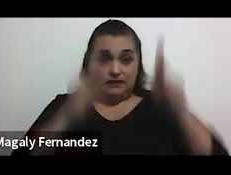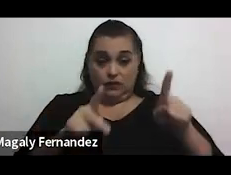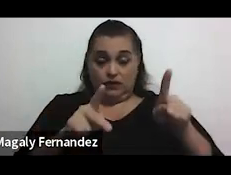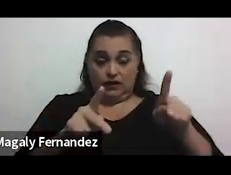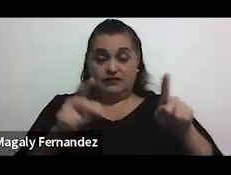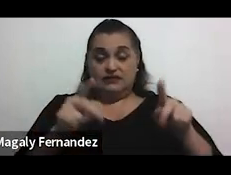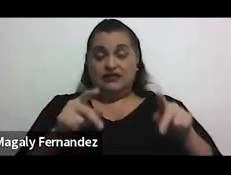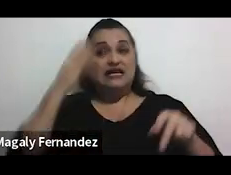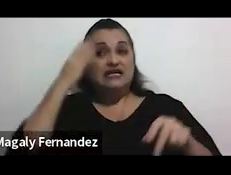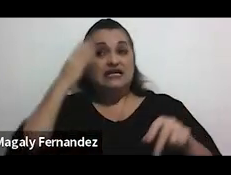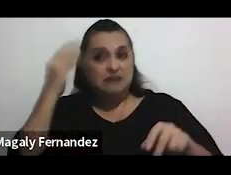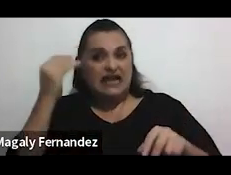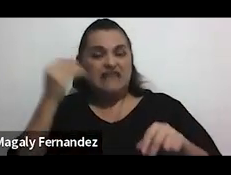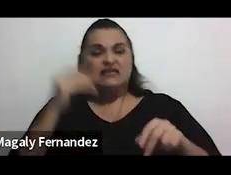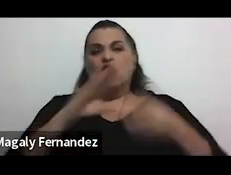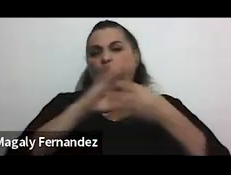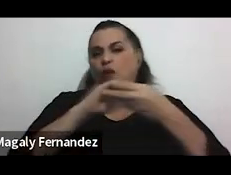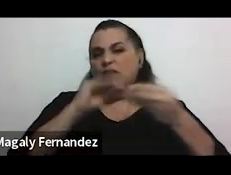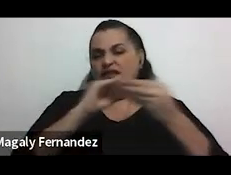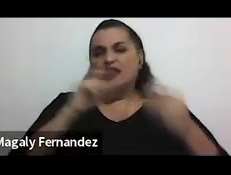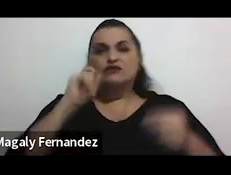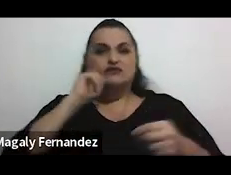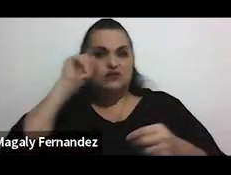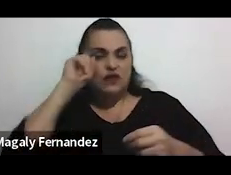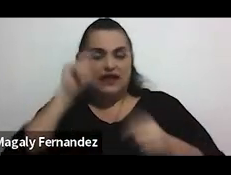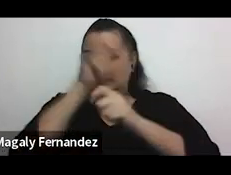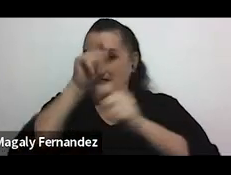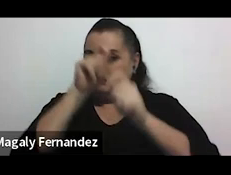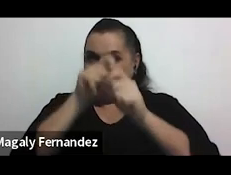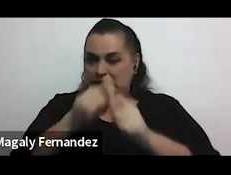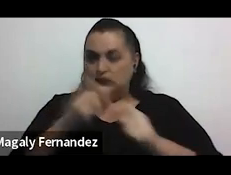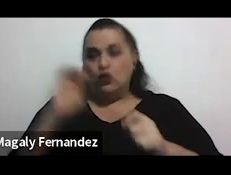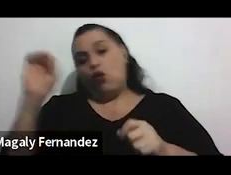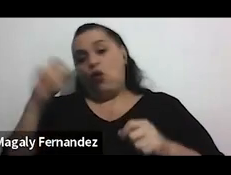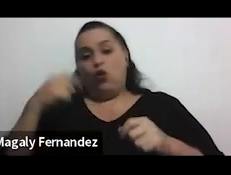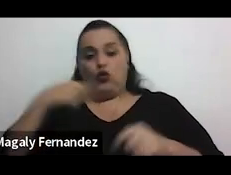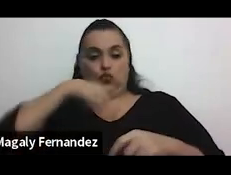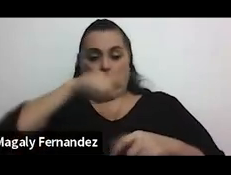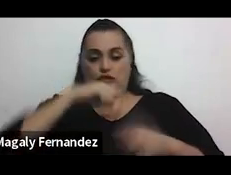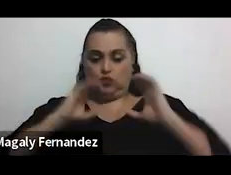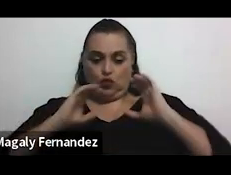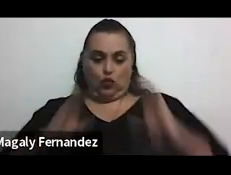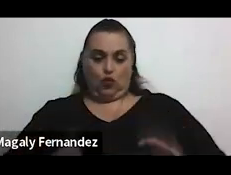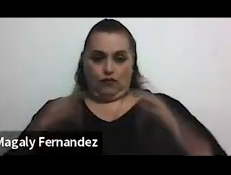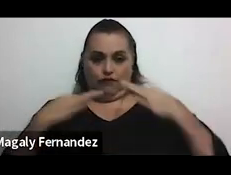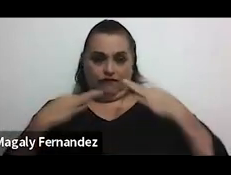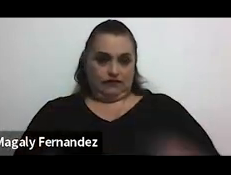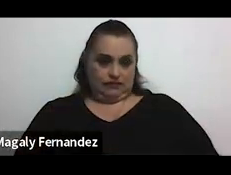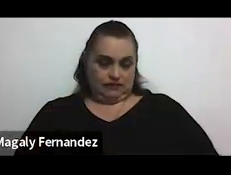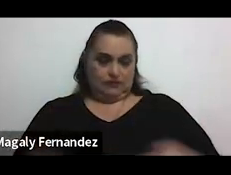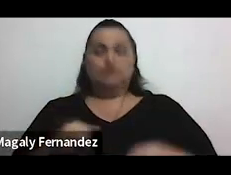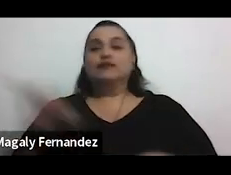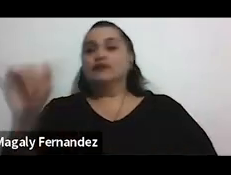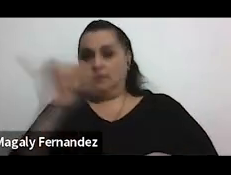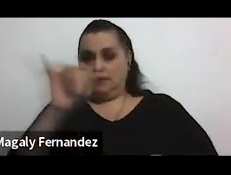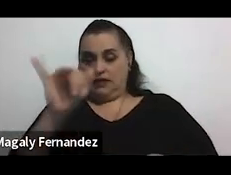hemos experimentado comentarios sexualmente explícitos o sobre nuestra apariencia física. Y también